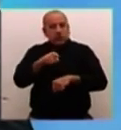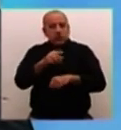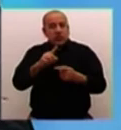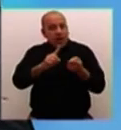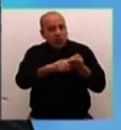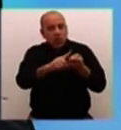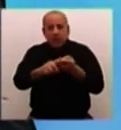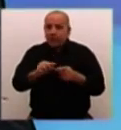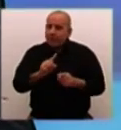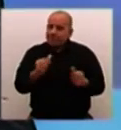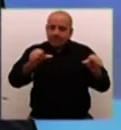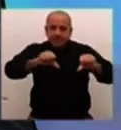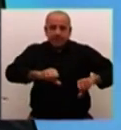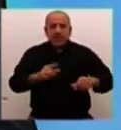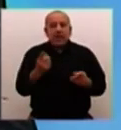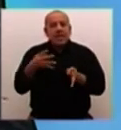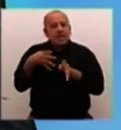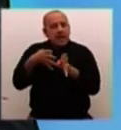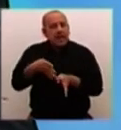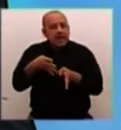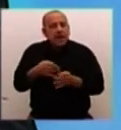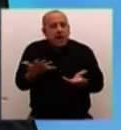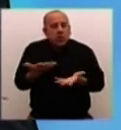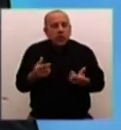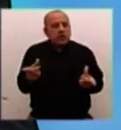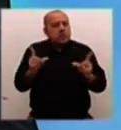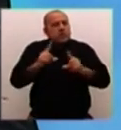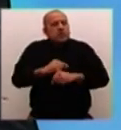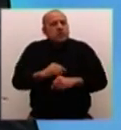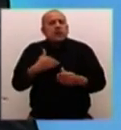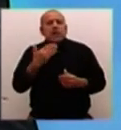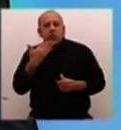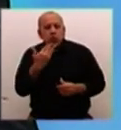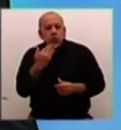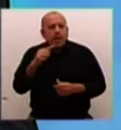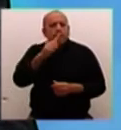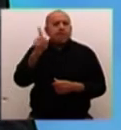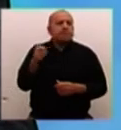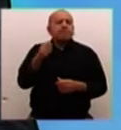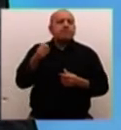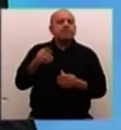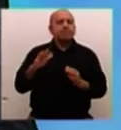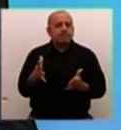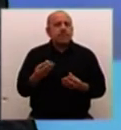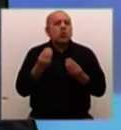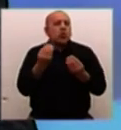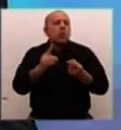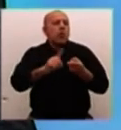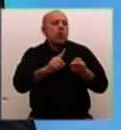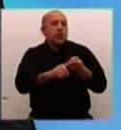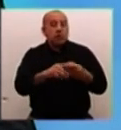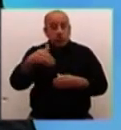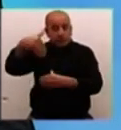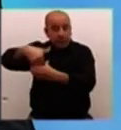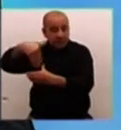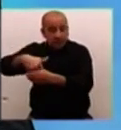la guerra quedó sin energía, lo que hay que preguntarse ahora es cómo se llega a un acuerdo que ya no va a ser fruto de un plebiscito, sino